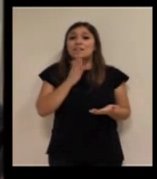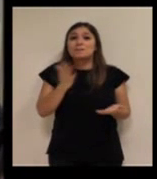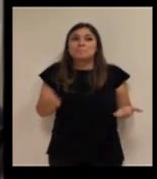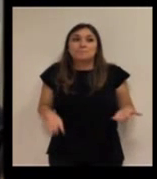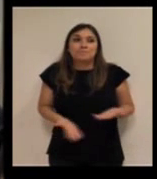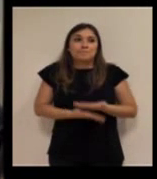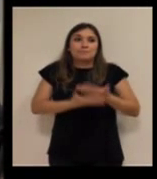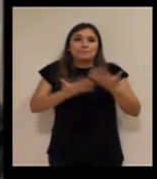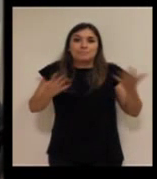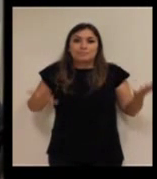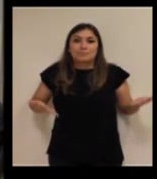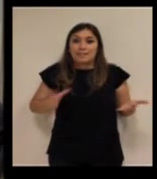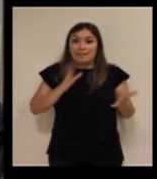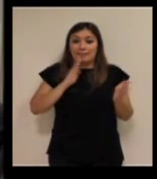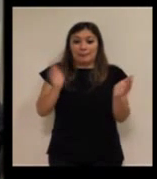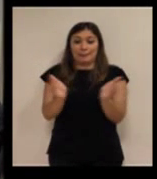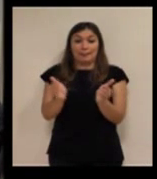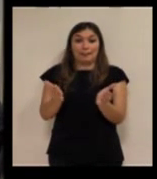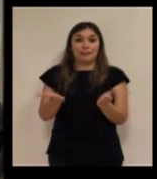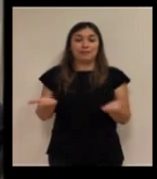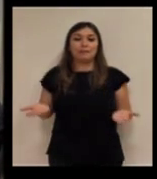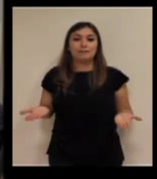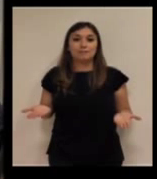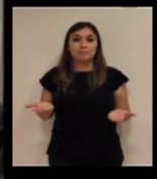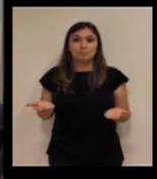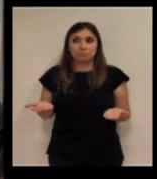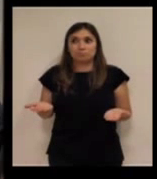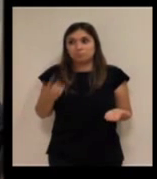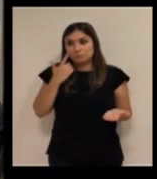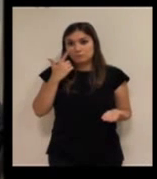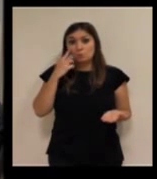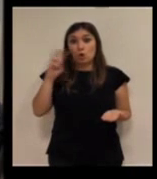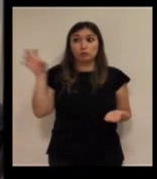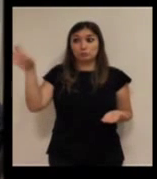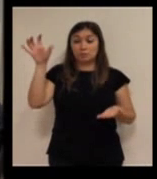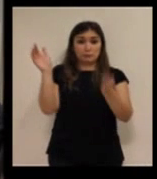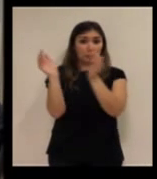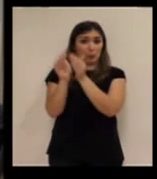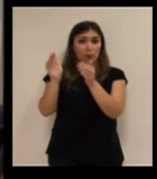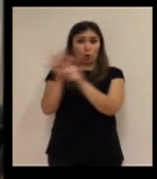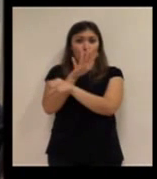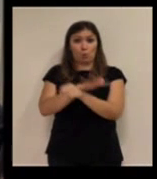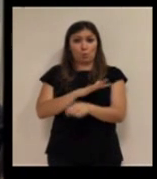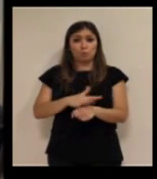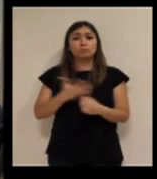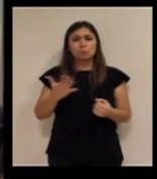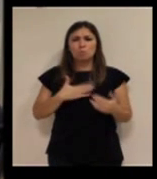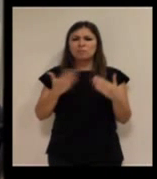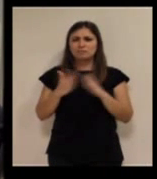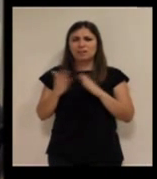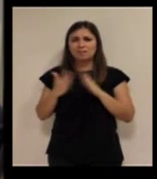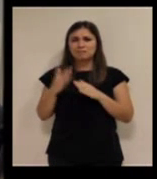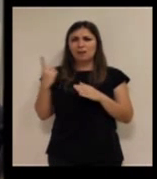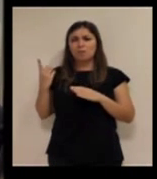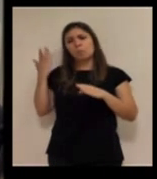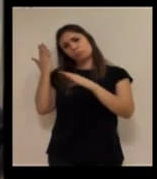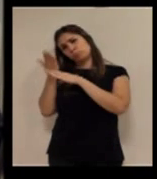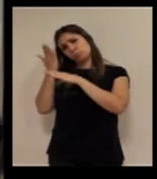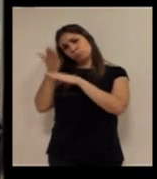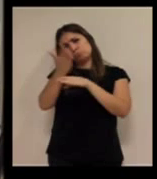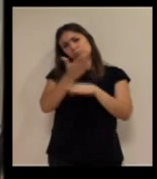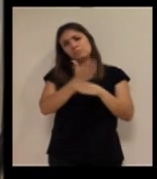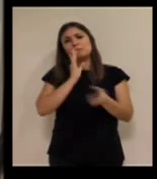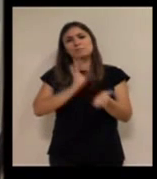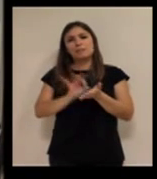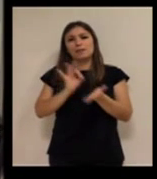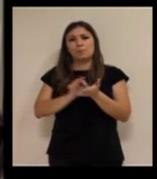este pequeño en esa dimensión que comento que generalmente en otros países sí puedes ir casa por casa